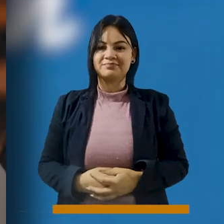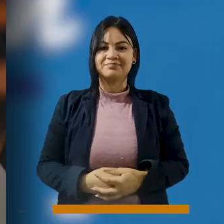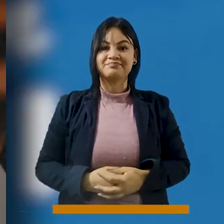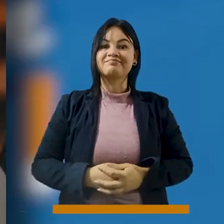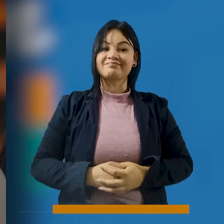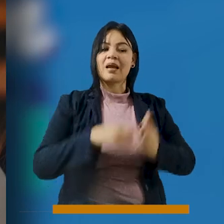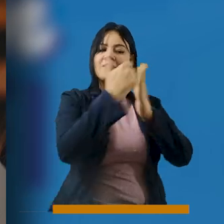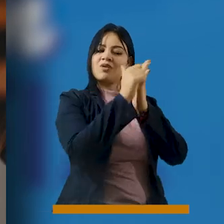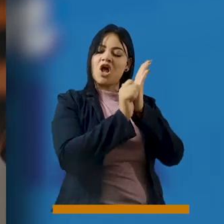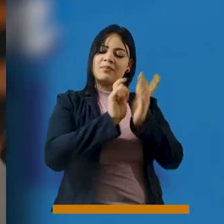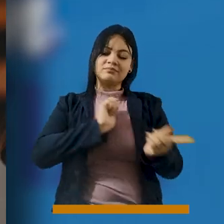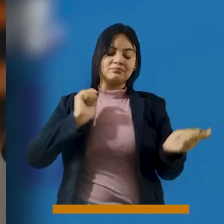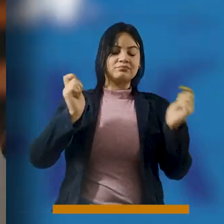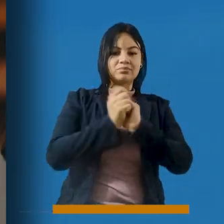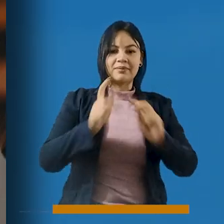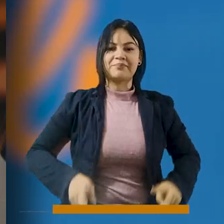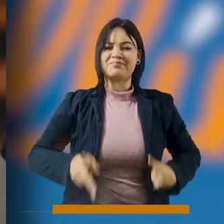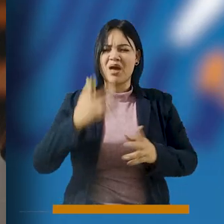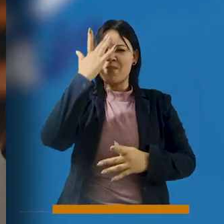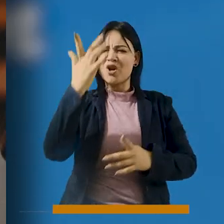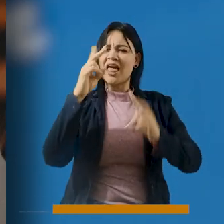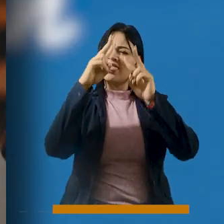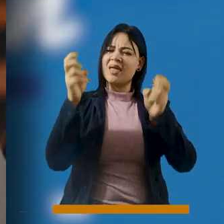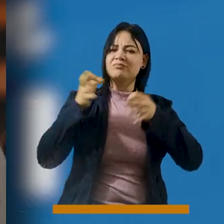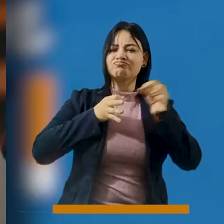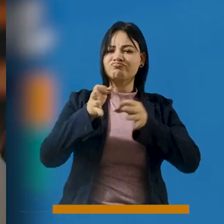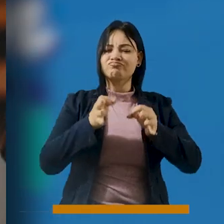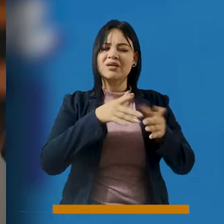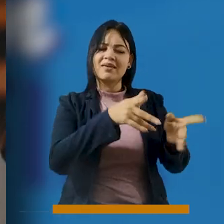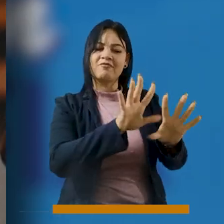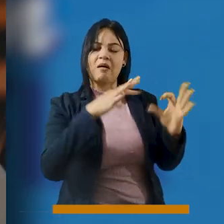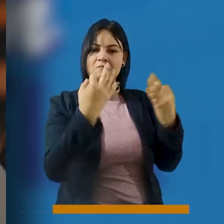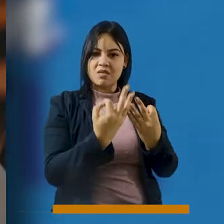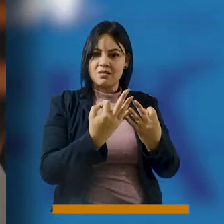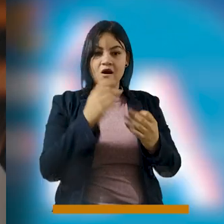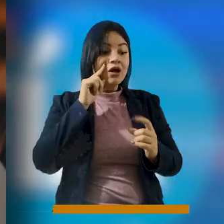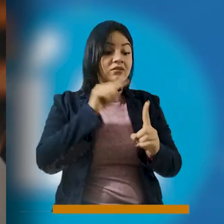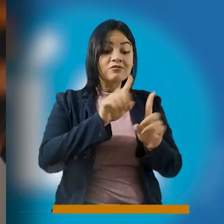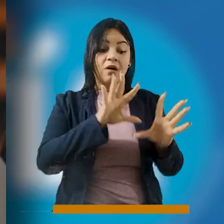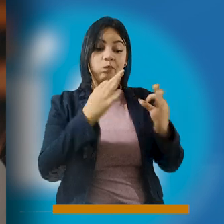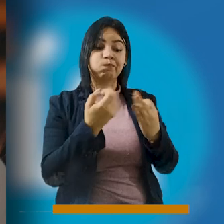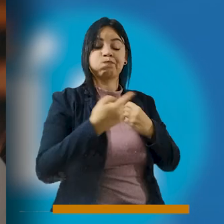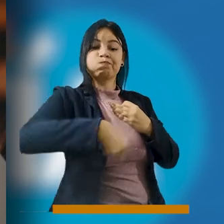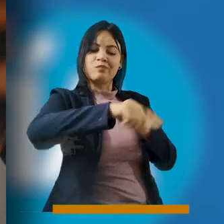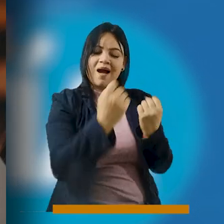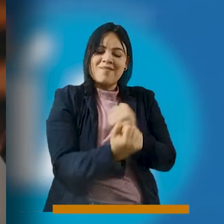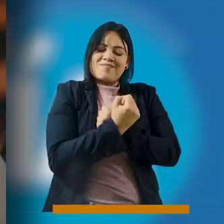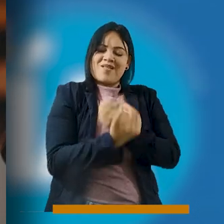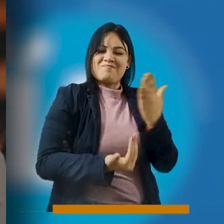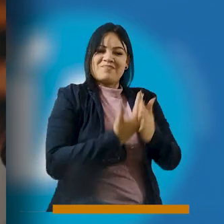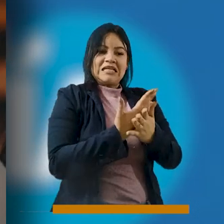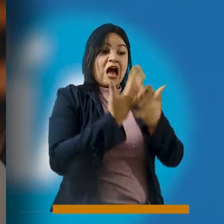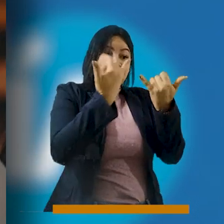va a transformar la vida porque tocaremos temas que precisamente tienen que ir con cada uno de nosotros desde nuestra familia, para que la familia sea el lugar donde el amor